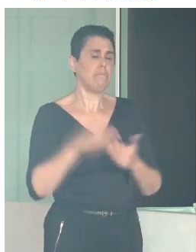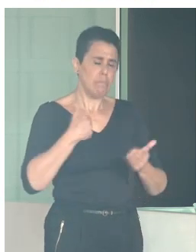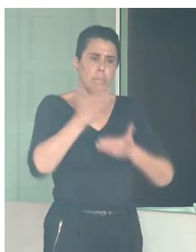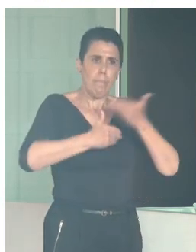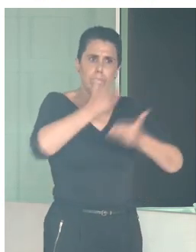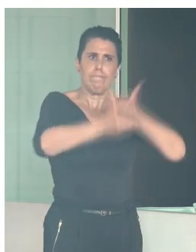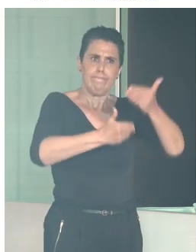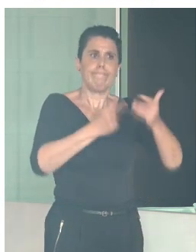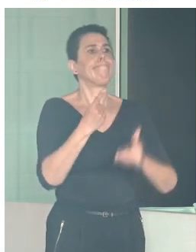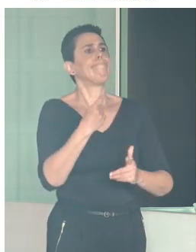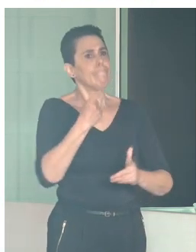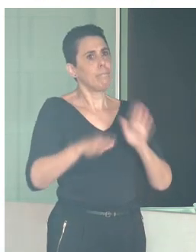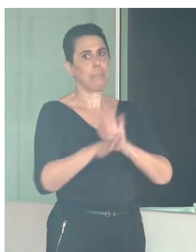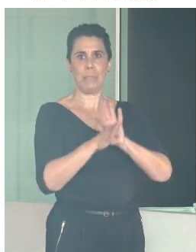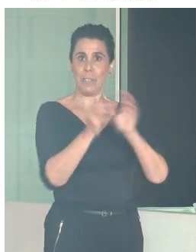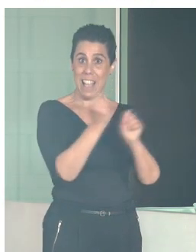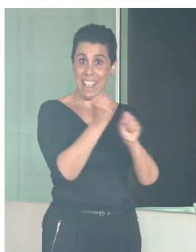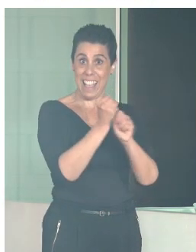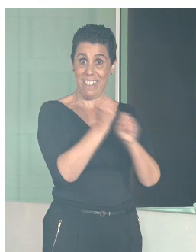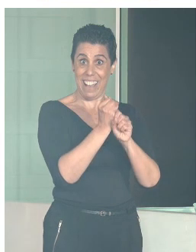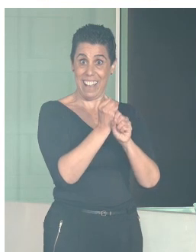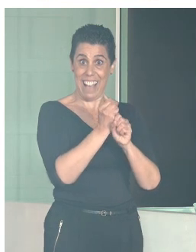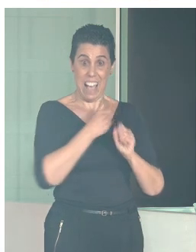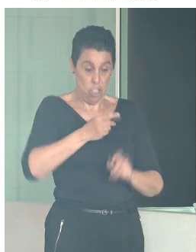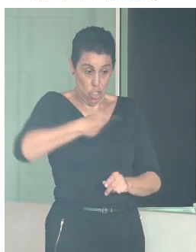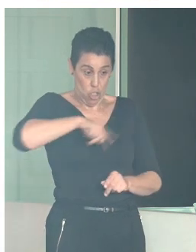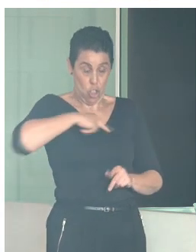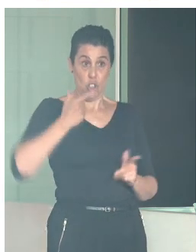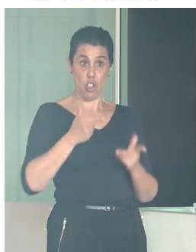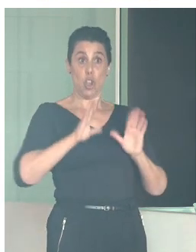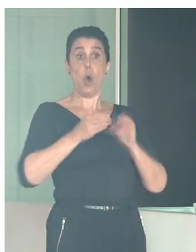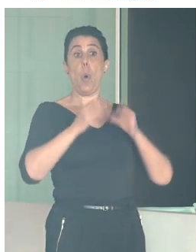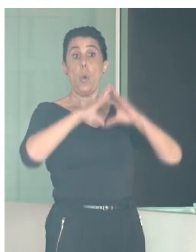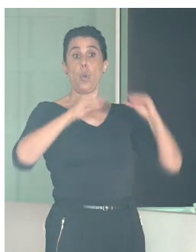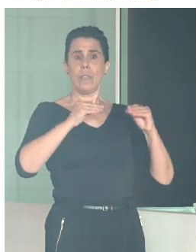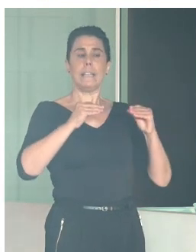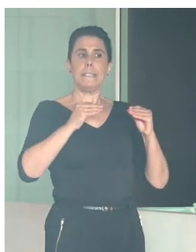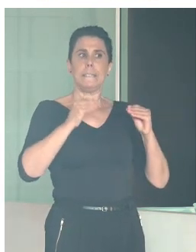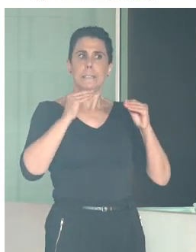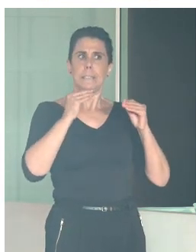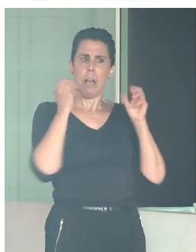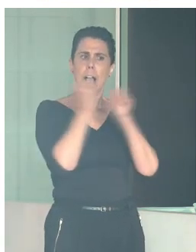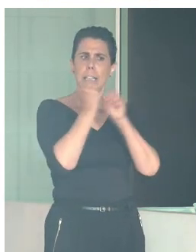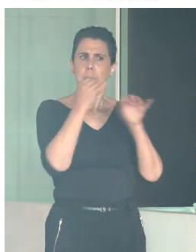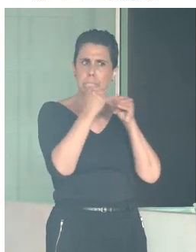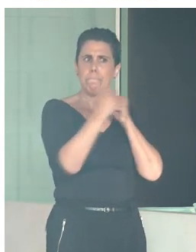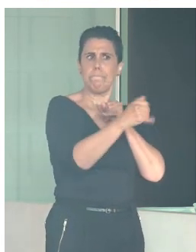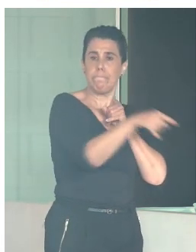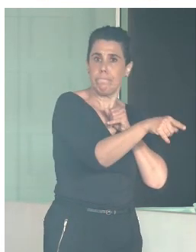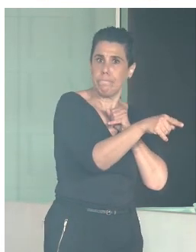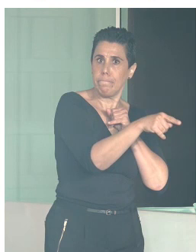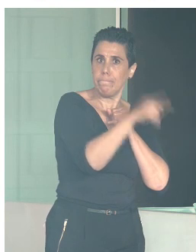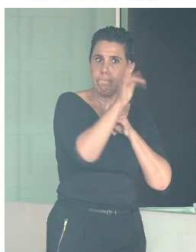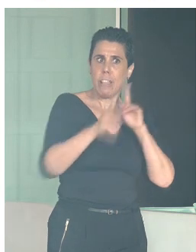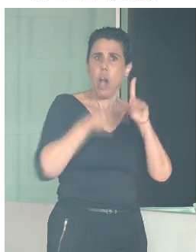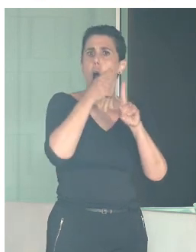queda mucho por hacer. Desde la Junta de Andalucía estamos dando los pasos y trabajando en esa línea, entendiendo que es fundamental la accesibilidad a